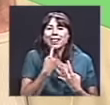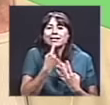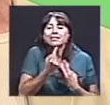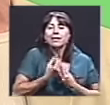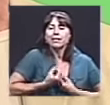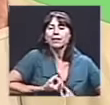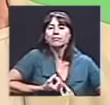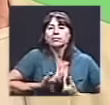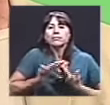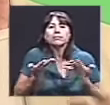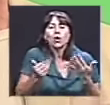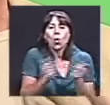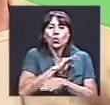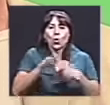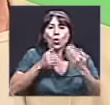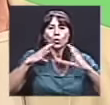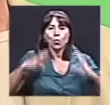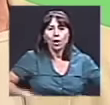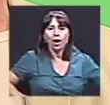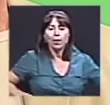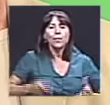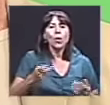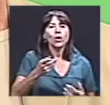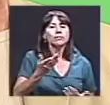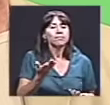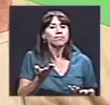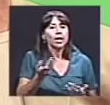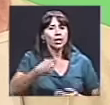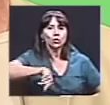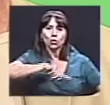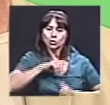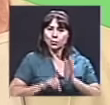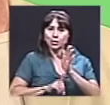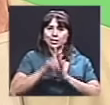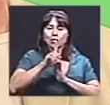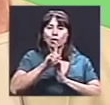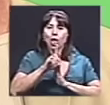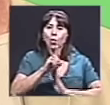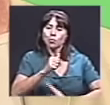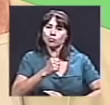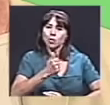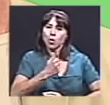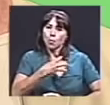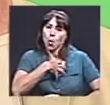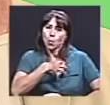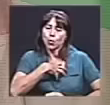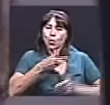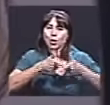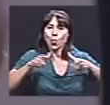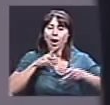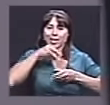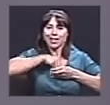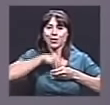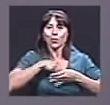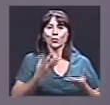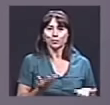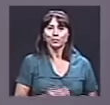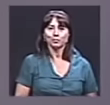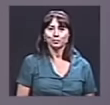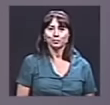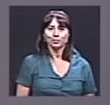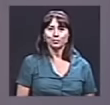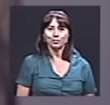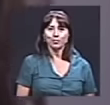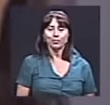y hemos, de alguna manera, desarrollado nuestro propio lenguaje interior. Bueno,